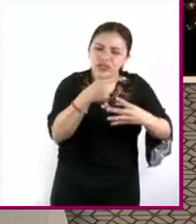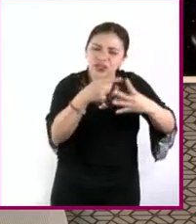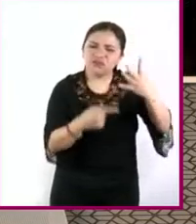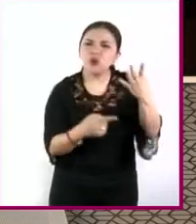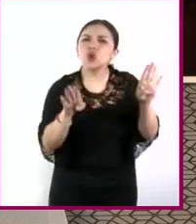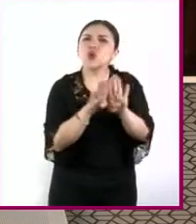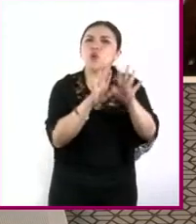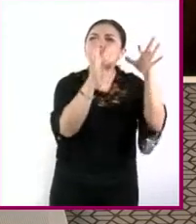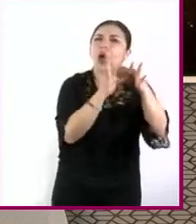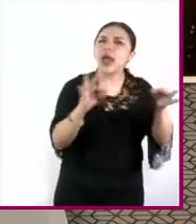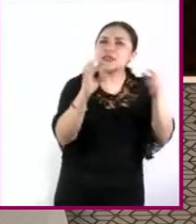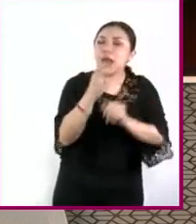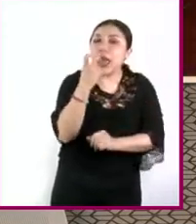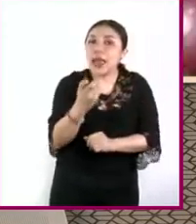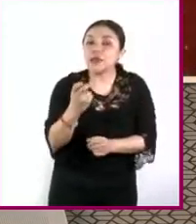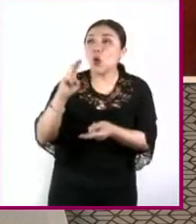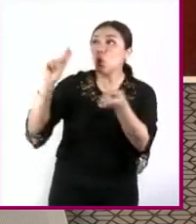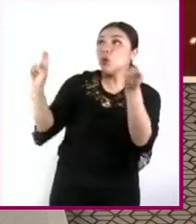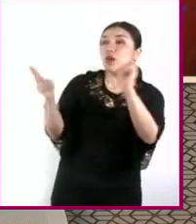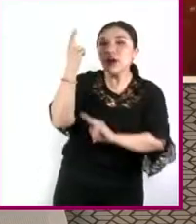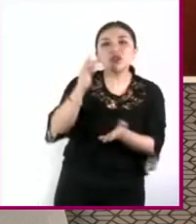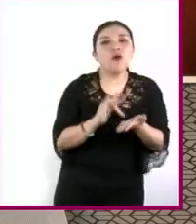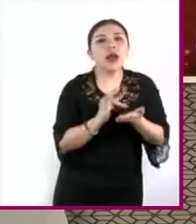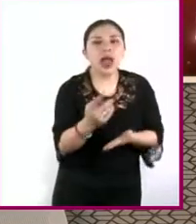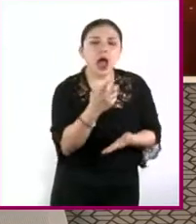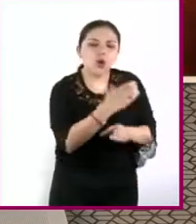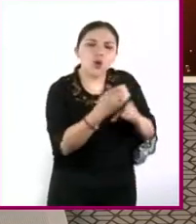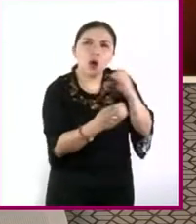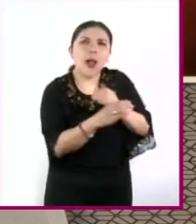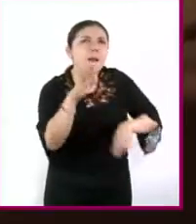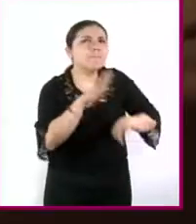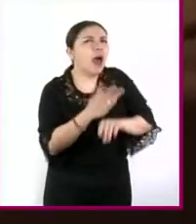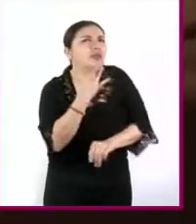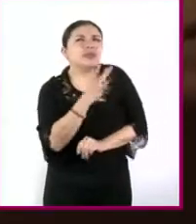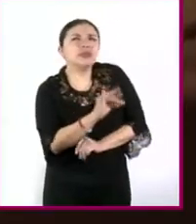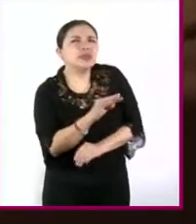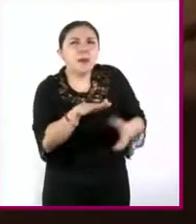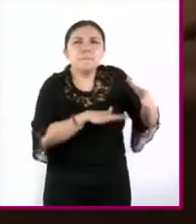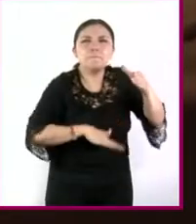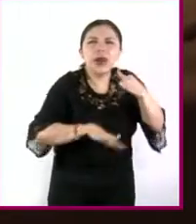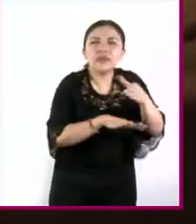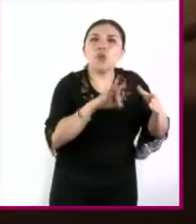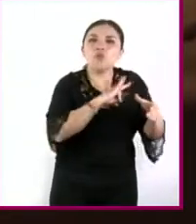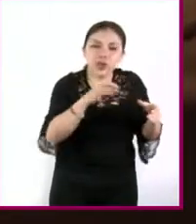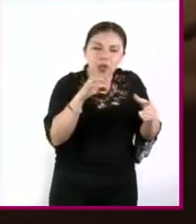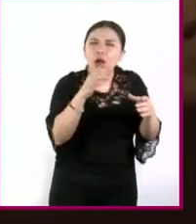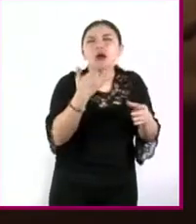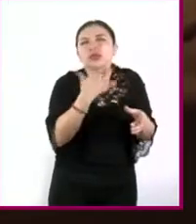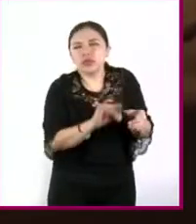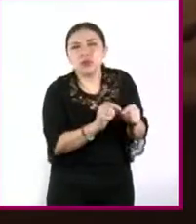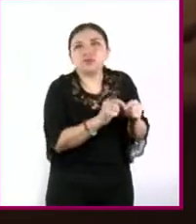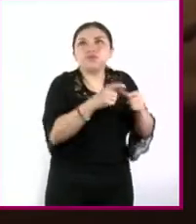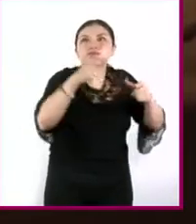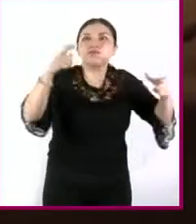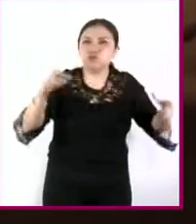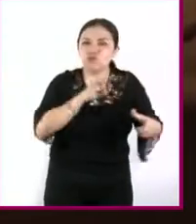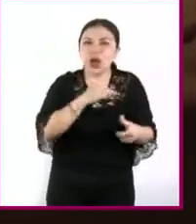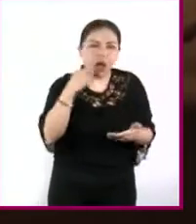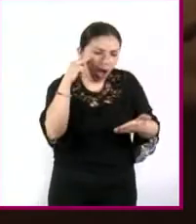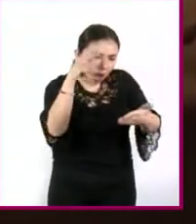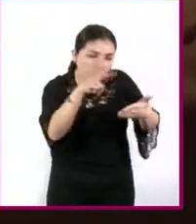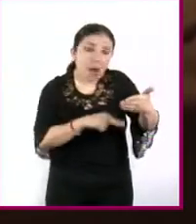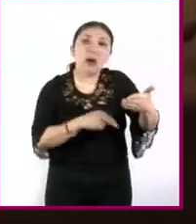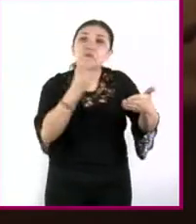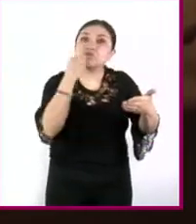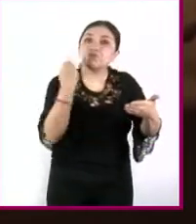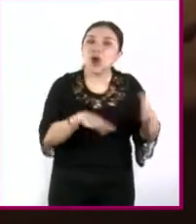el universo a partir de cosas muy básicas y a mí me pareció fascinante cómo